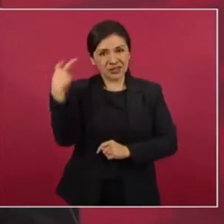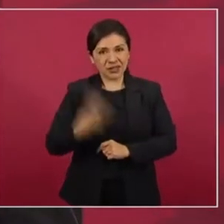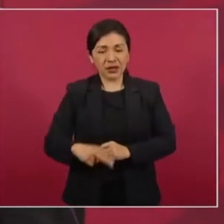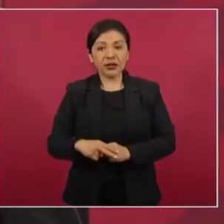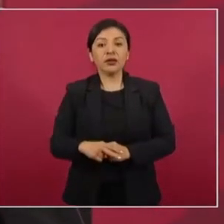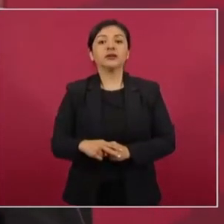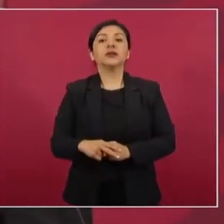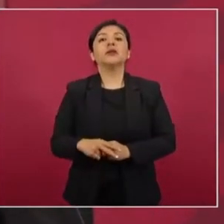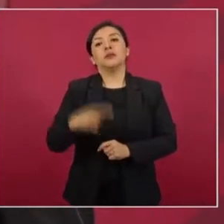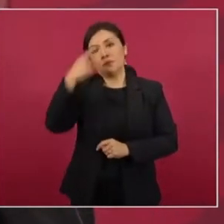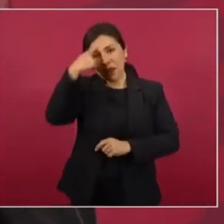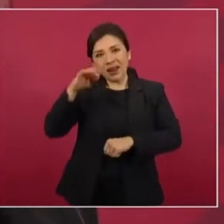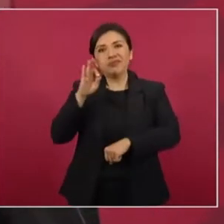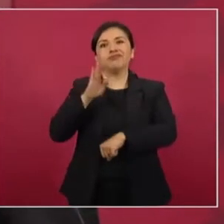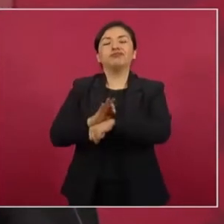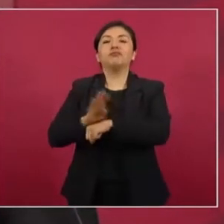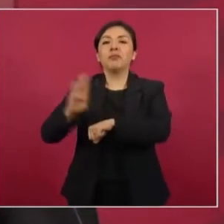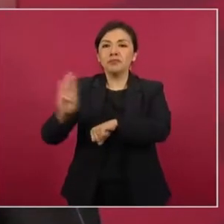de la nación.